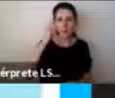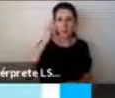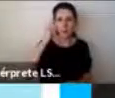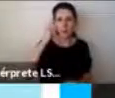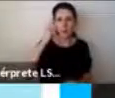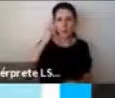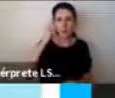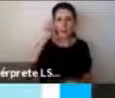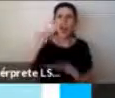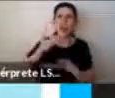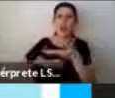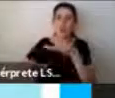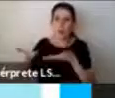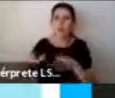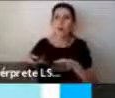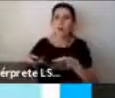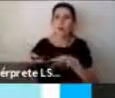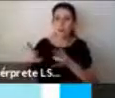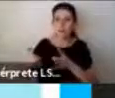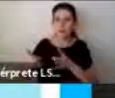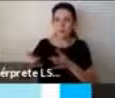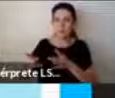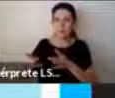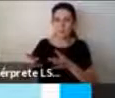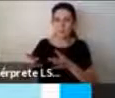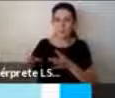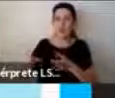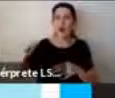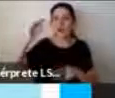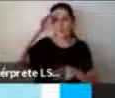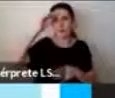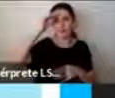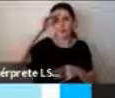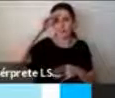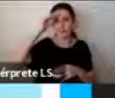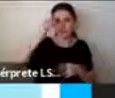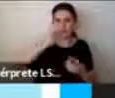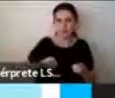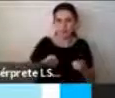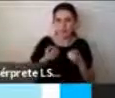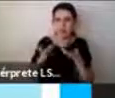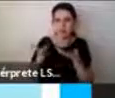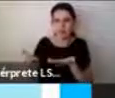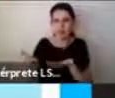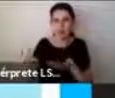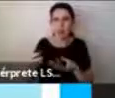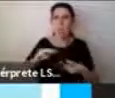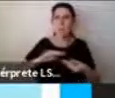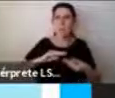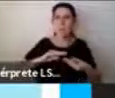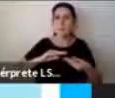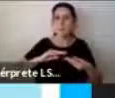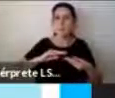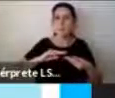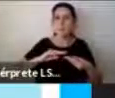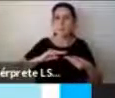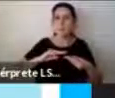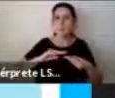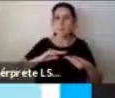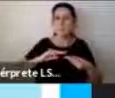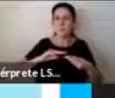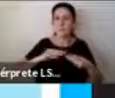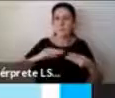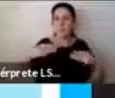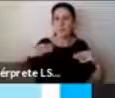asociados a la experiencia y permite que esta metáfora de la historia le entregue un sentido